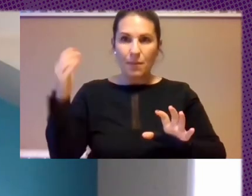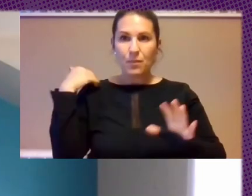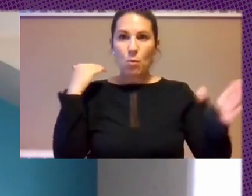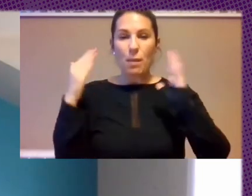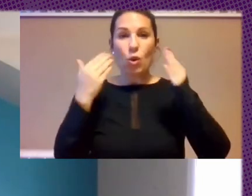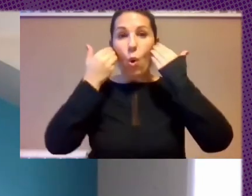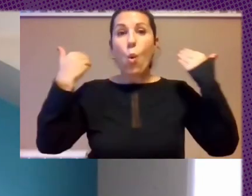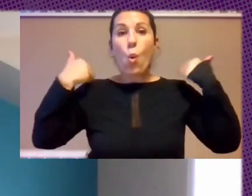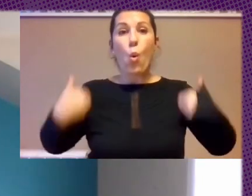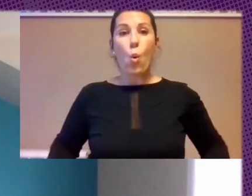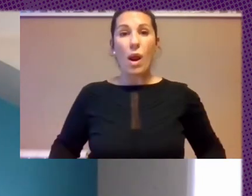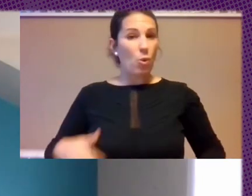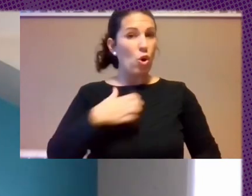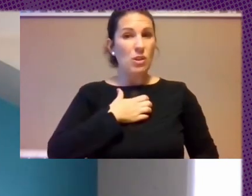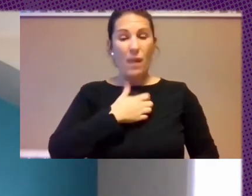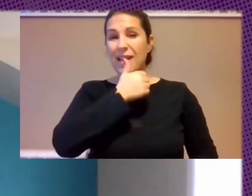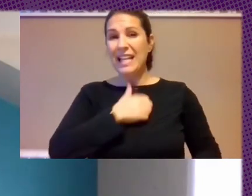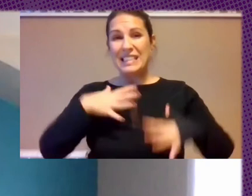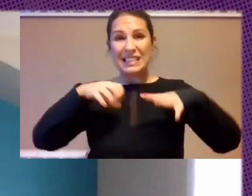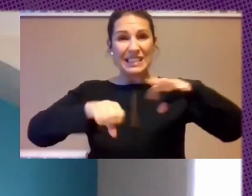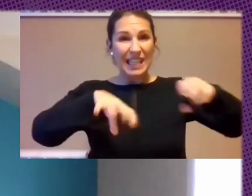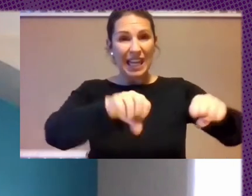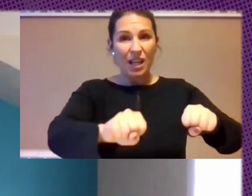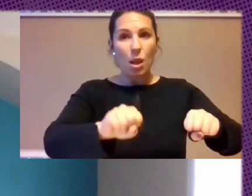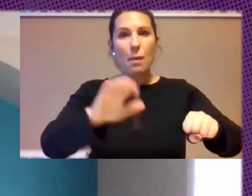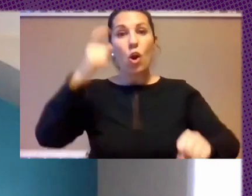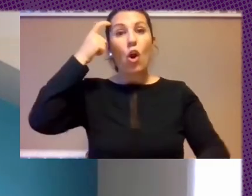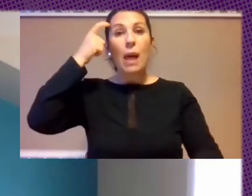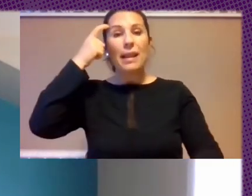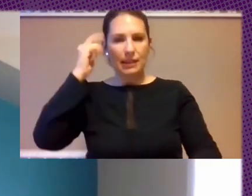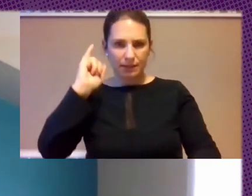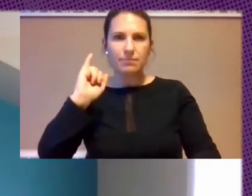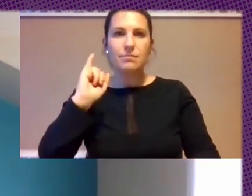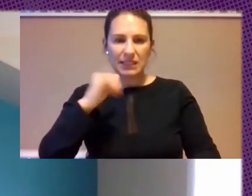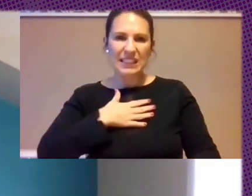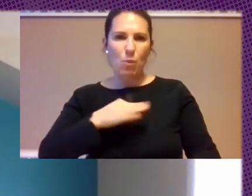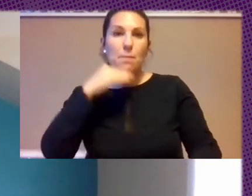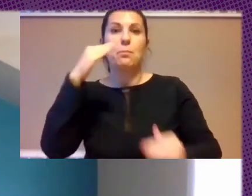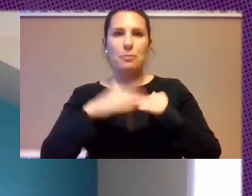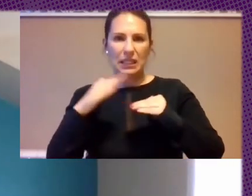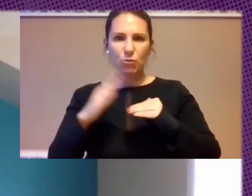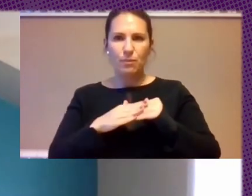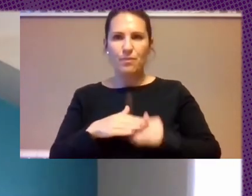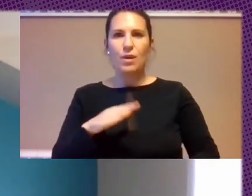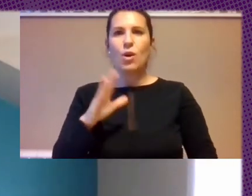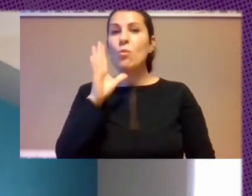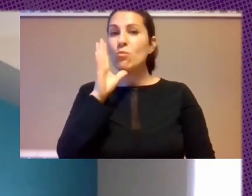Cuerpo En El Colonialismo Siempre Se Pudo Resistir Con La Mente Por Lo Menos Y Por Eso